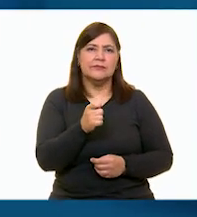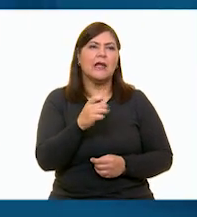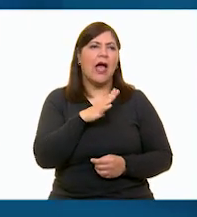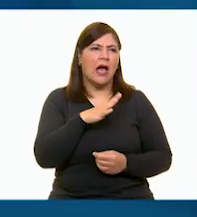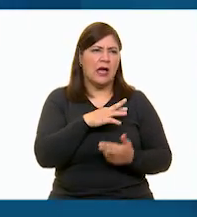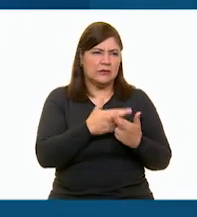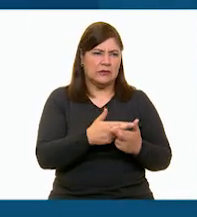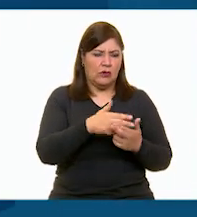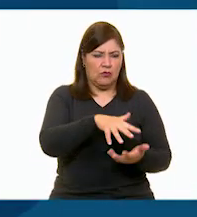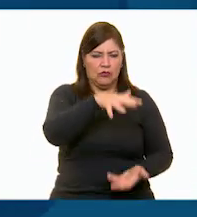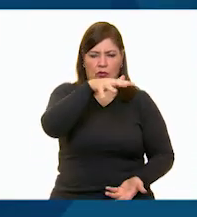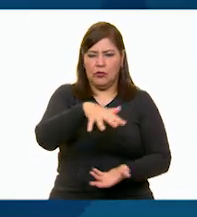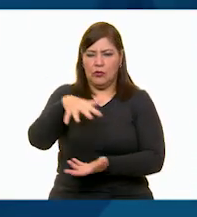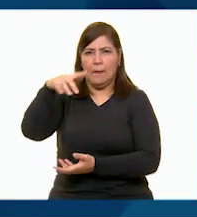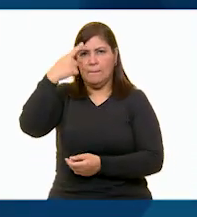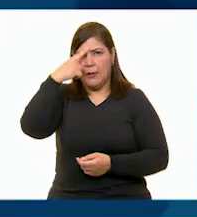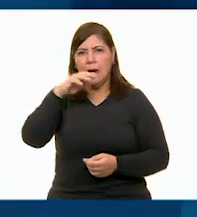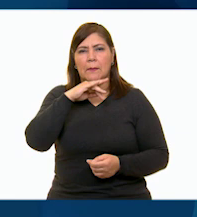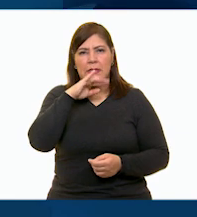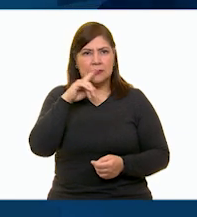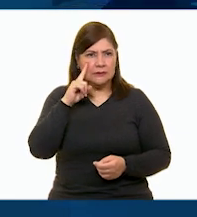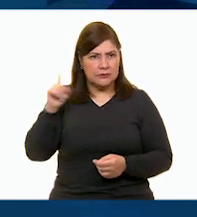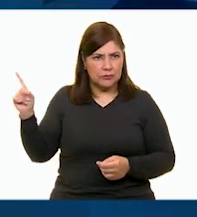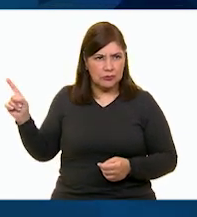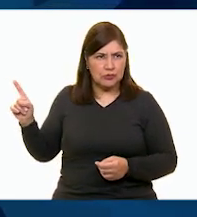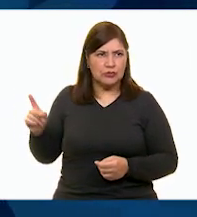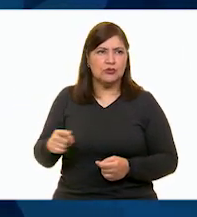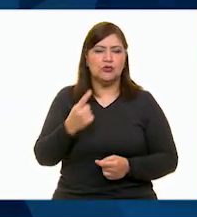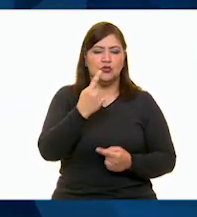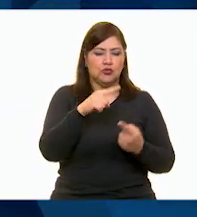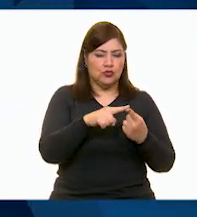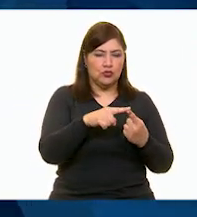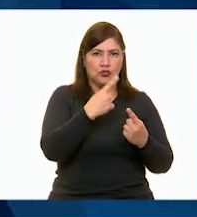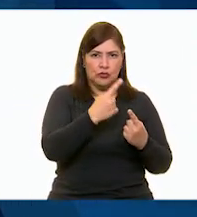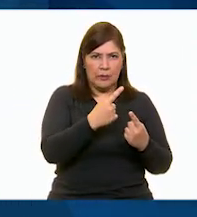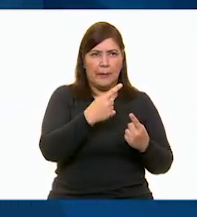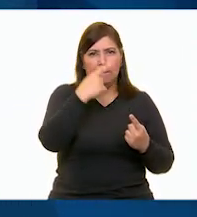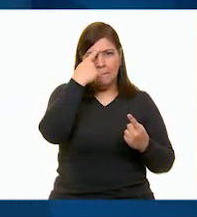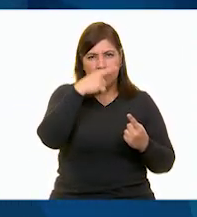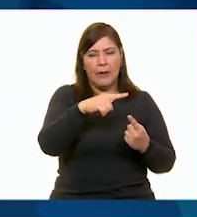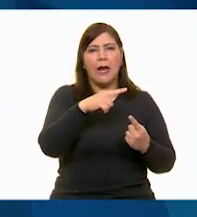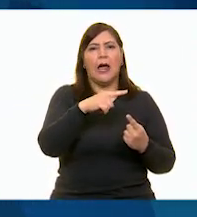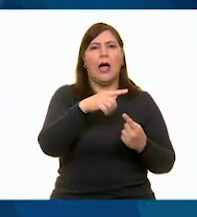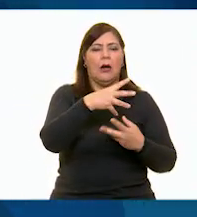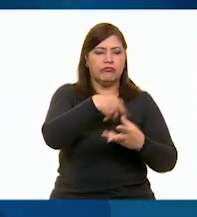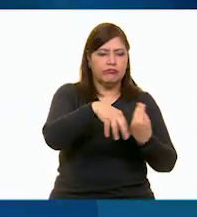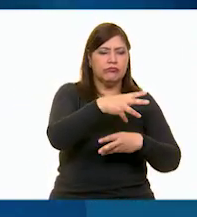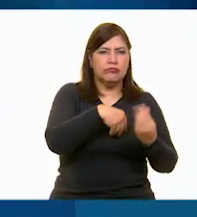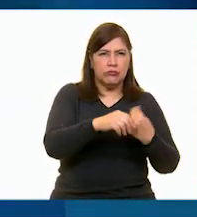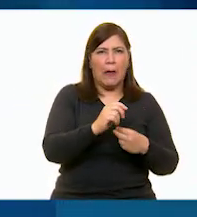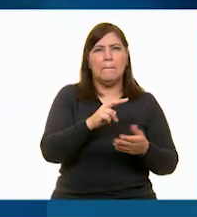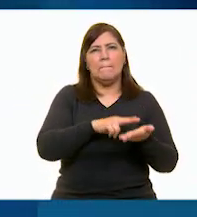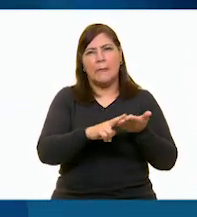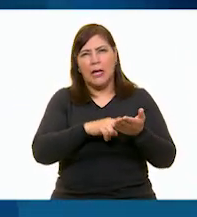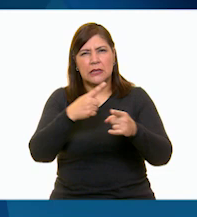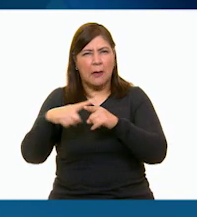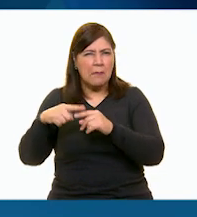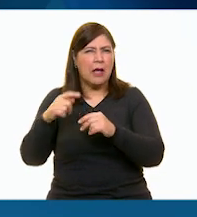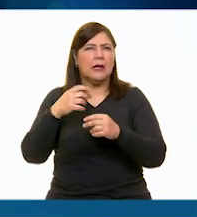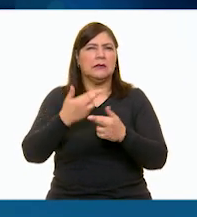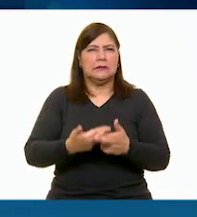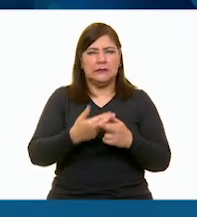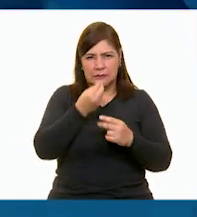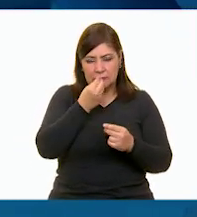botes para la basura. Uno para lo biodegradable y otro para lo que no es